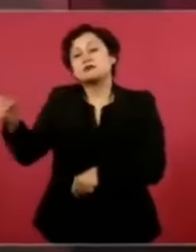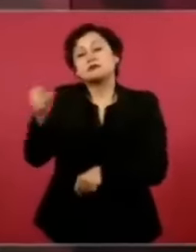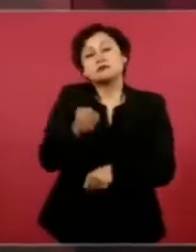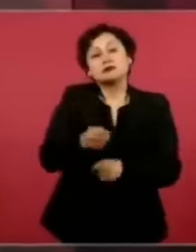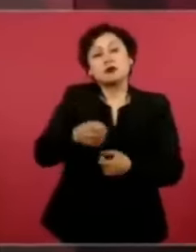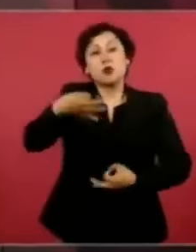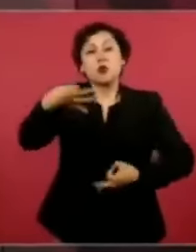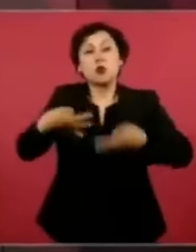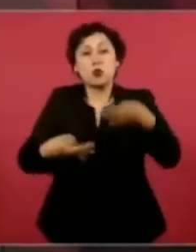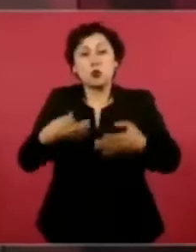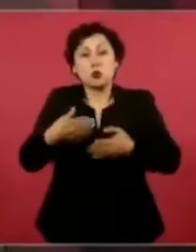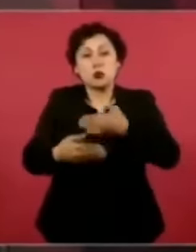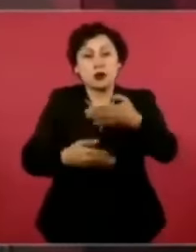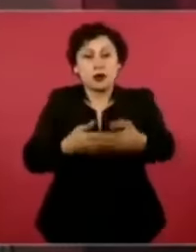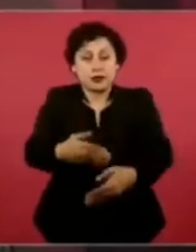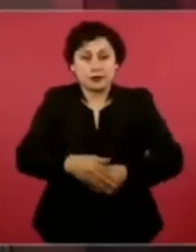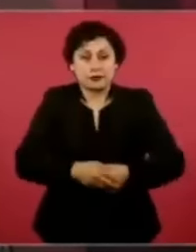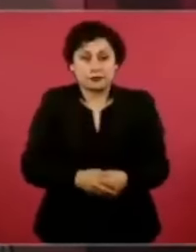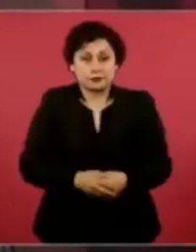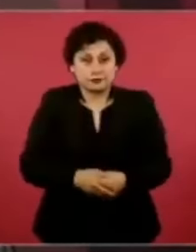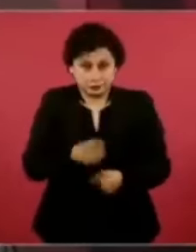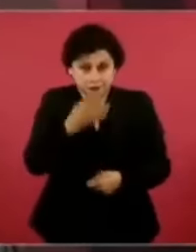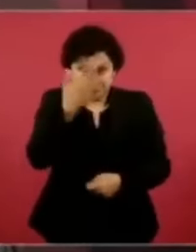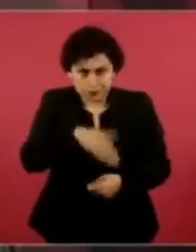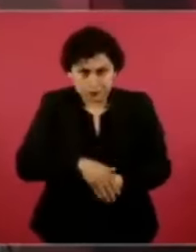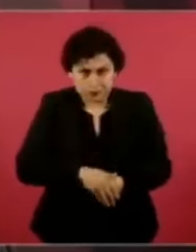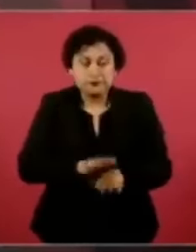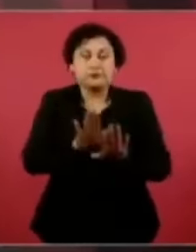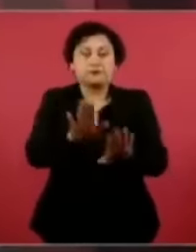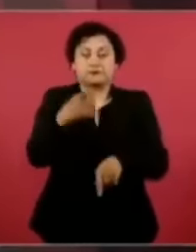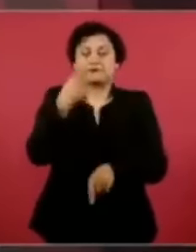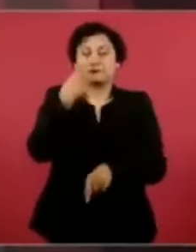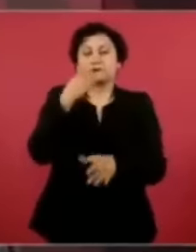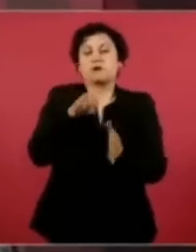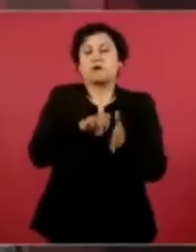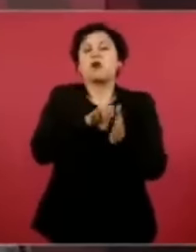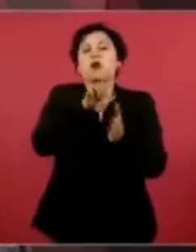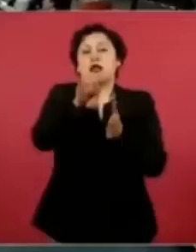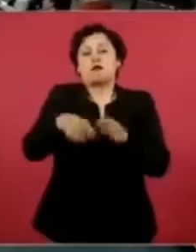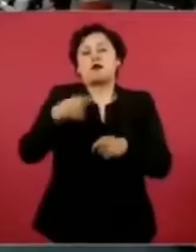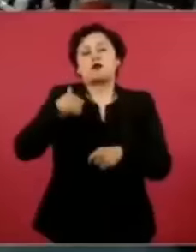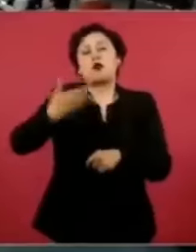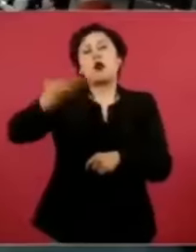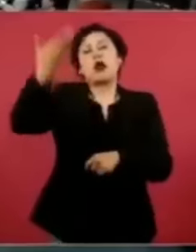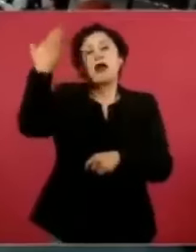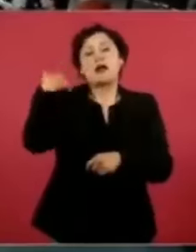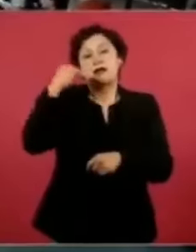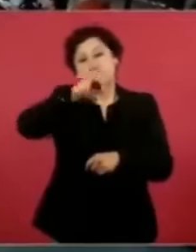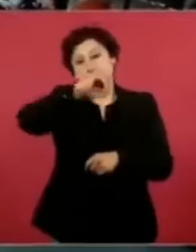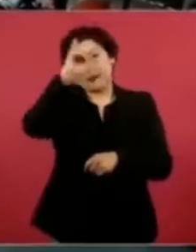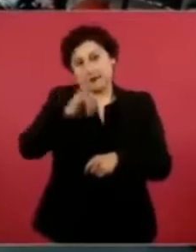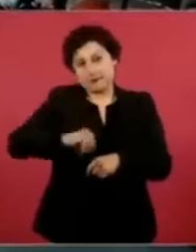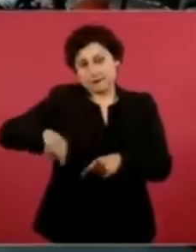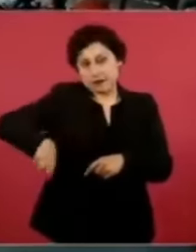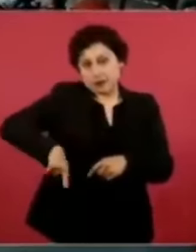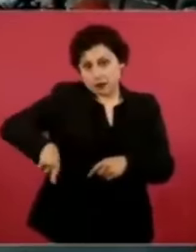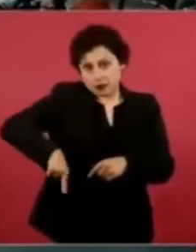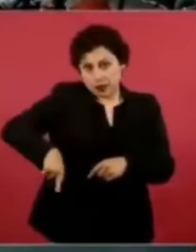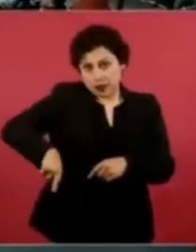Cuando yo era jefe de gobierno abundaban estos casos y